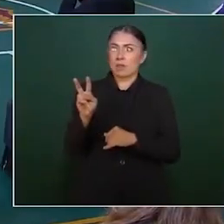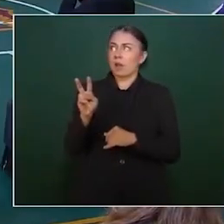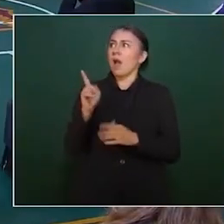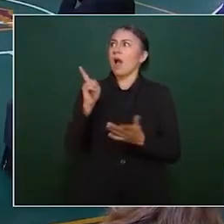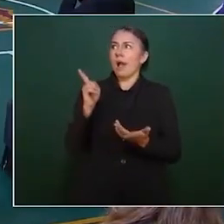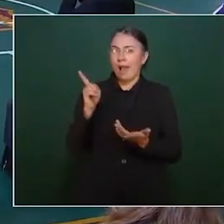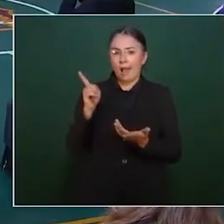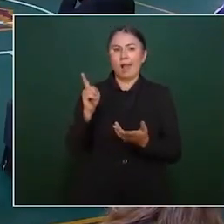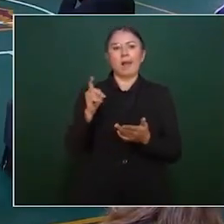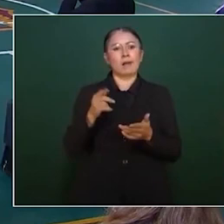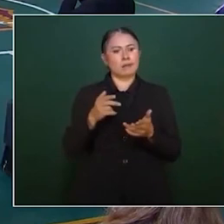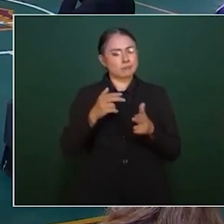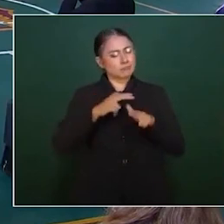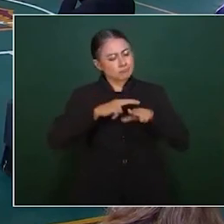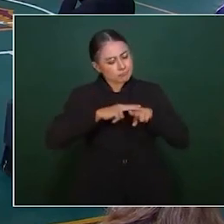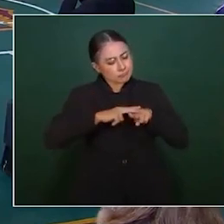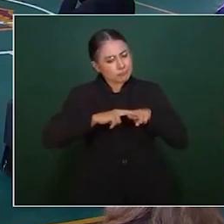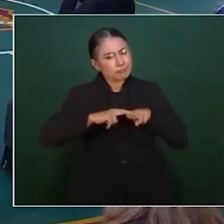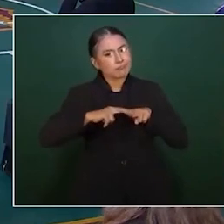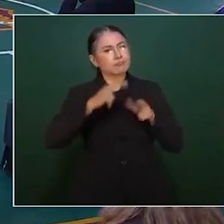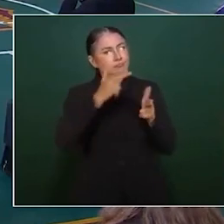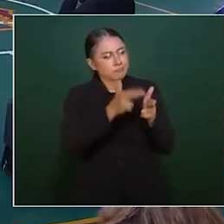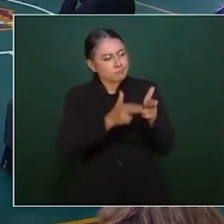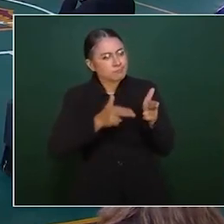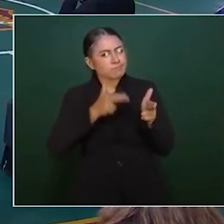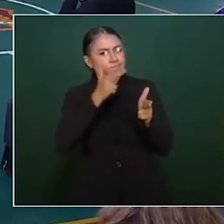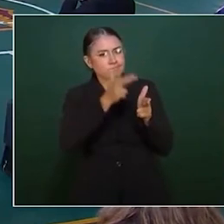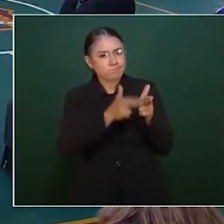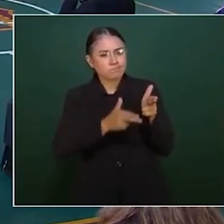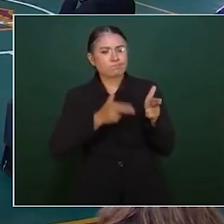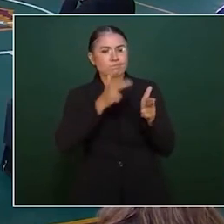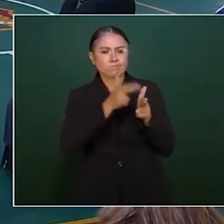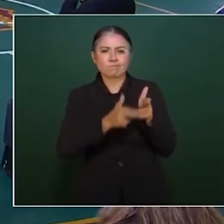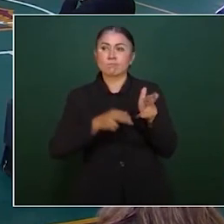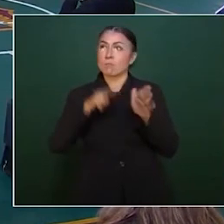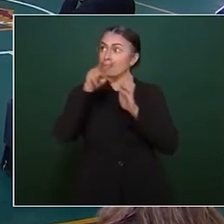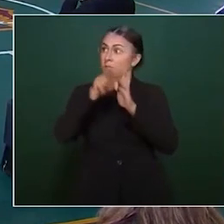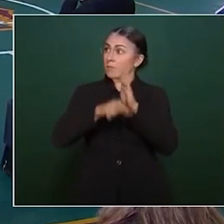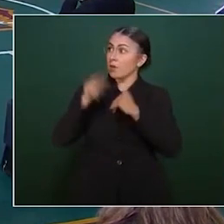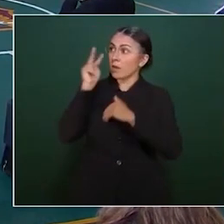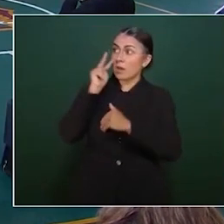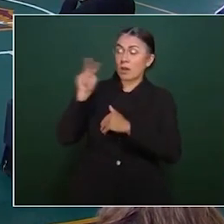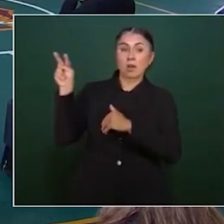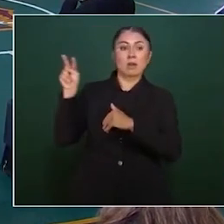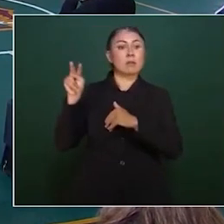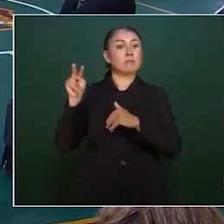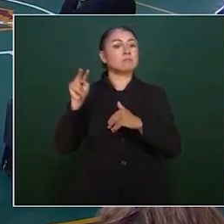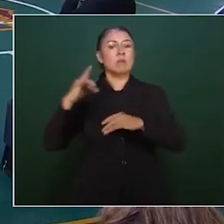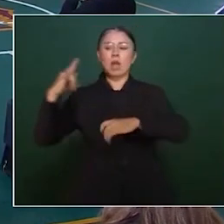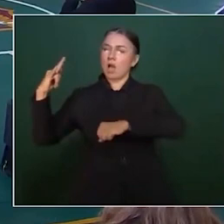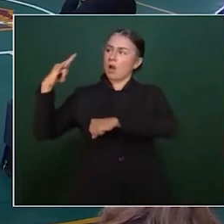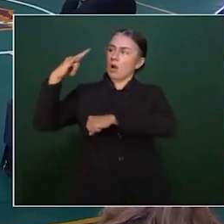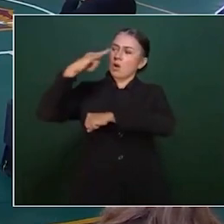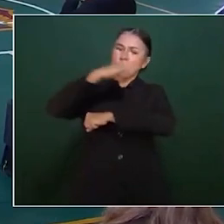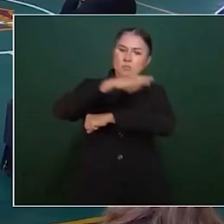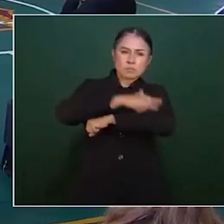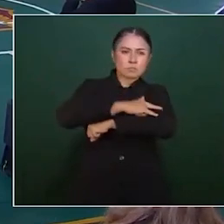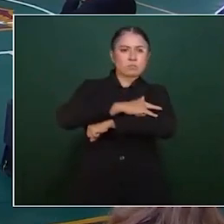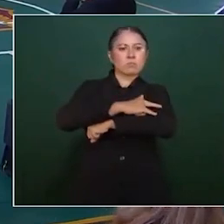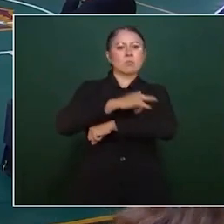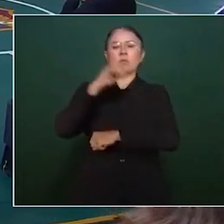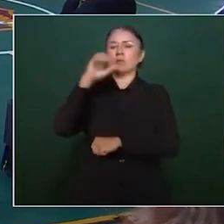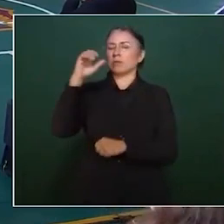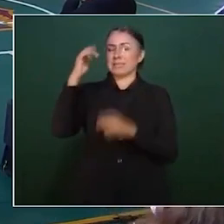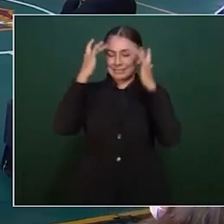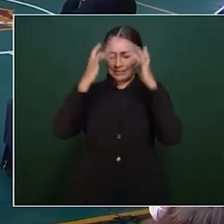presidente. El video continúa su recorrido hasta la entrada del aeropuerto de Santa Lucía. Las vías